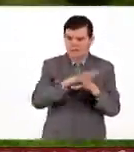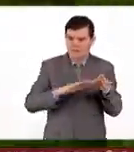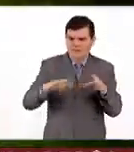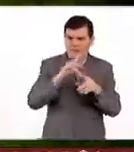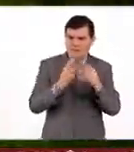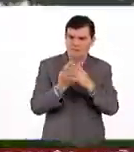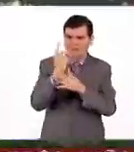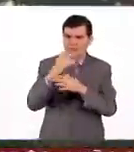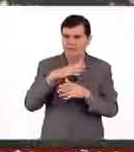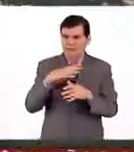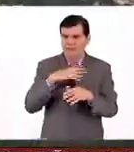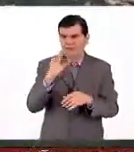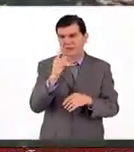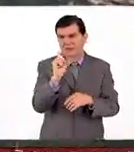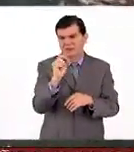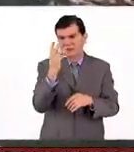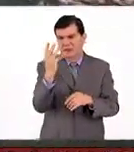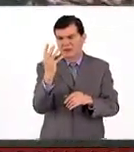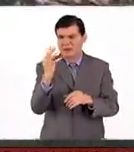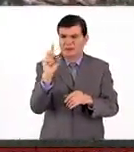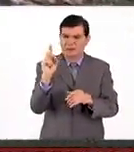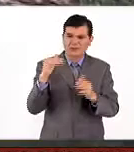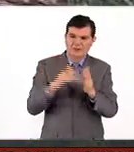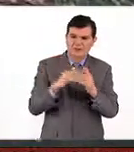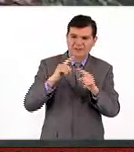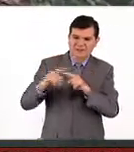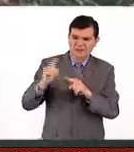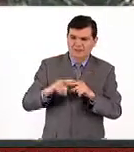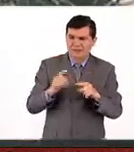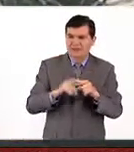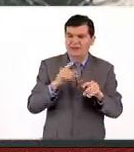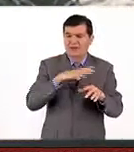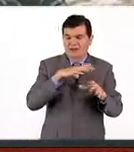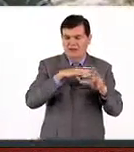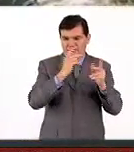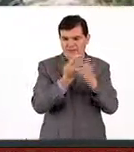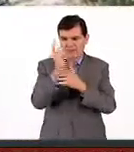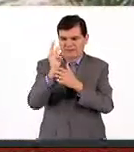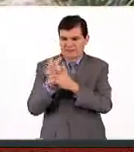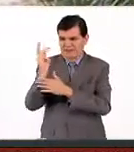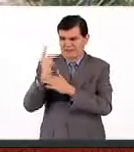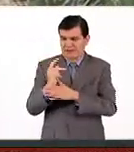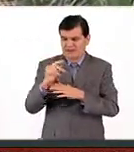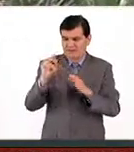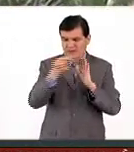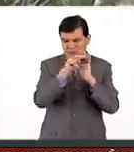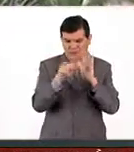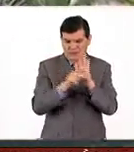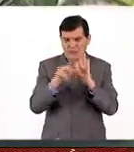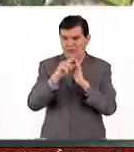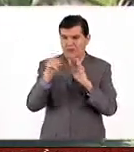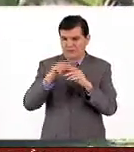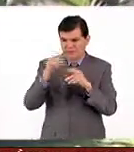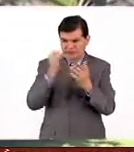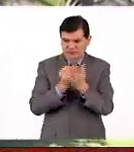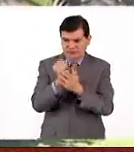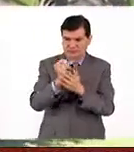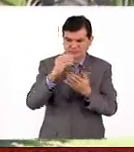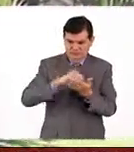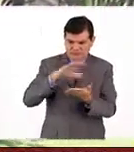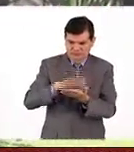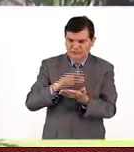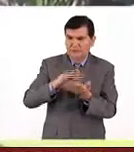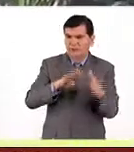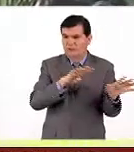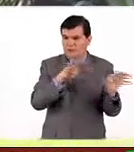diversidad vegetal tenemos entre 24 y 30 mil especies en nuestro país, en la norma oficial mexicana ahorita registradas